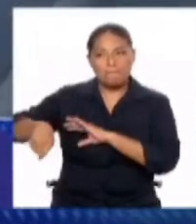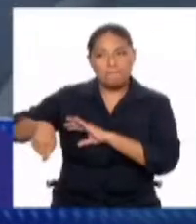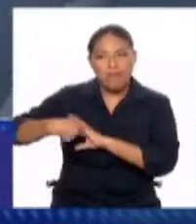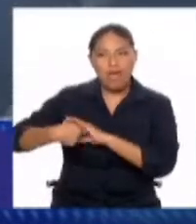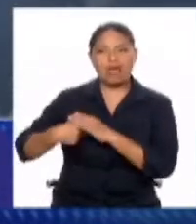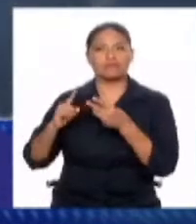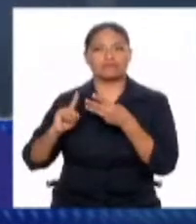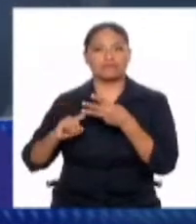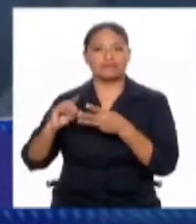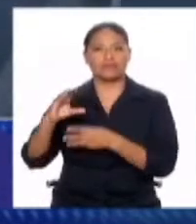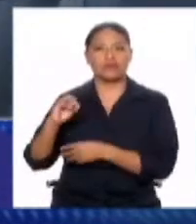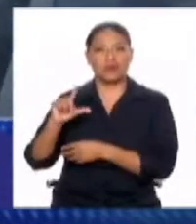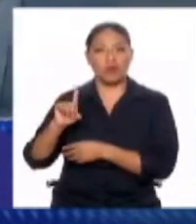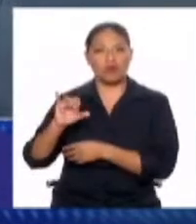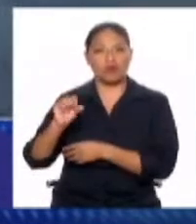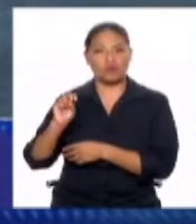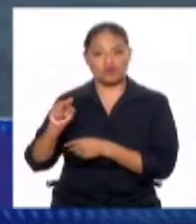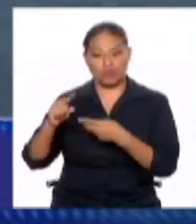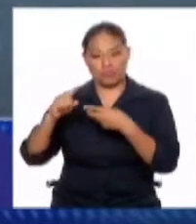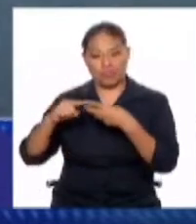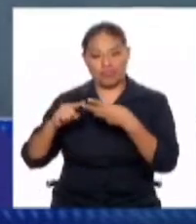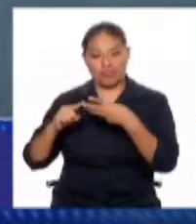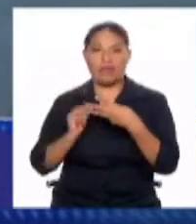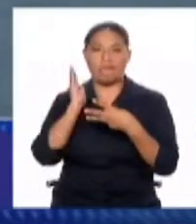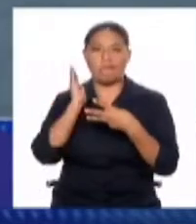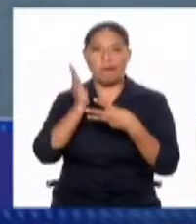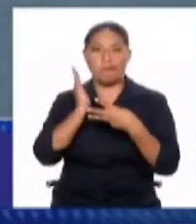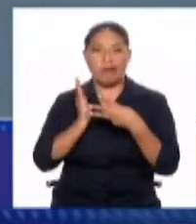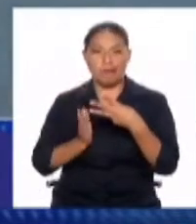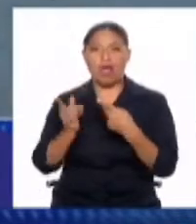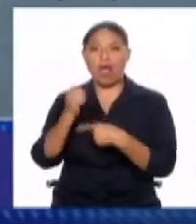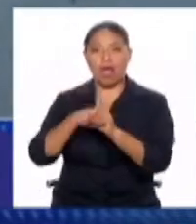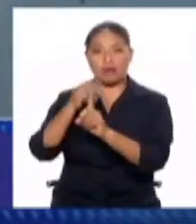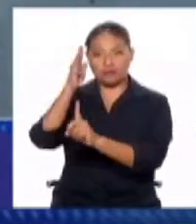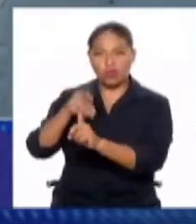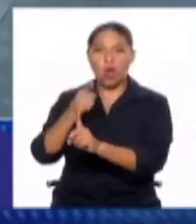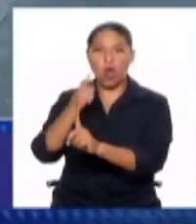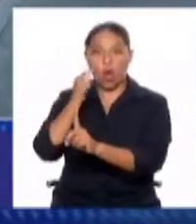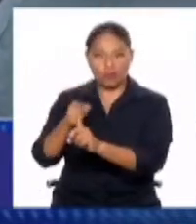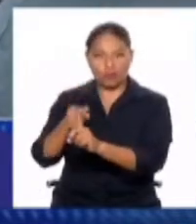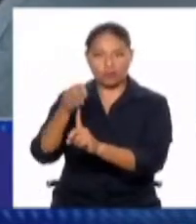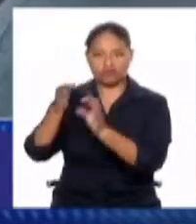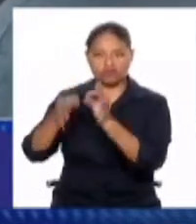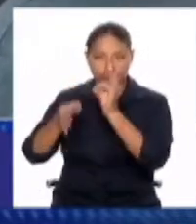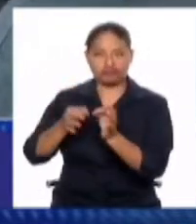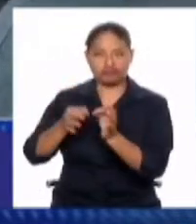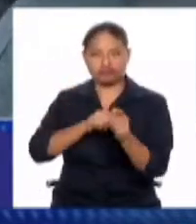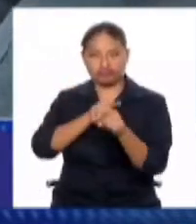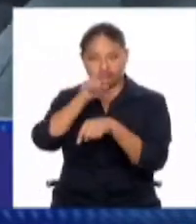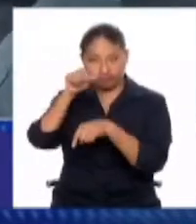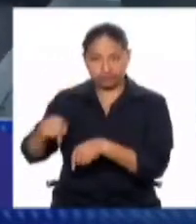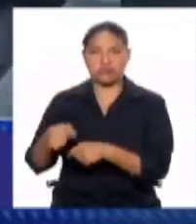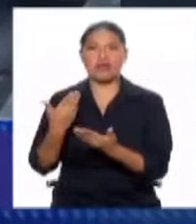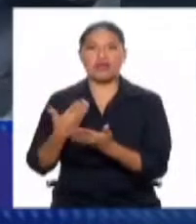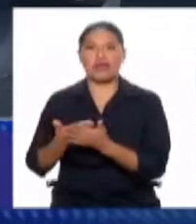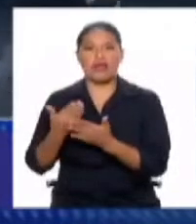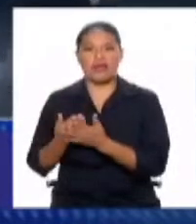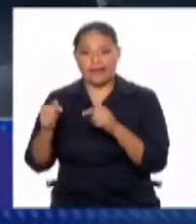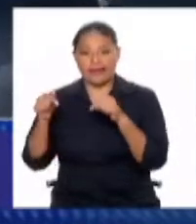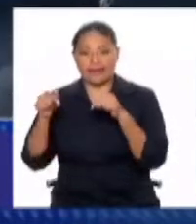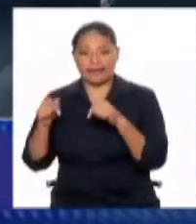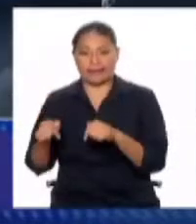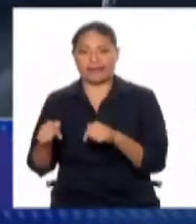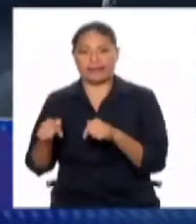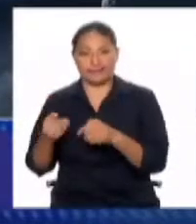colusión. Por estos tres delitos, el expresidente Alejandro Toledo va a venir a rendir cuentas a la justicia.